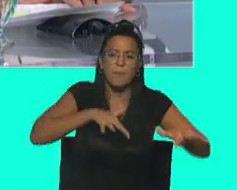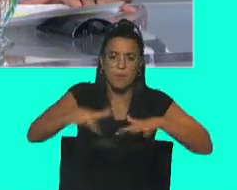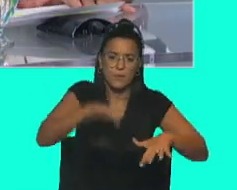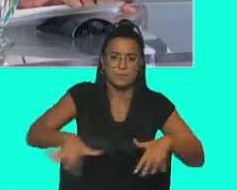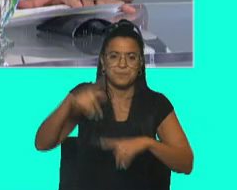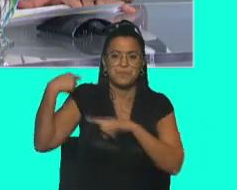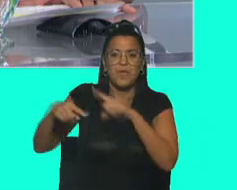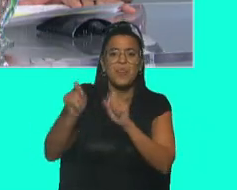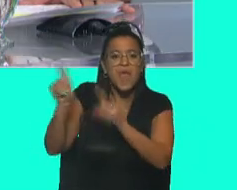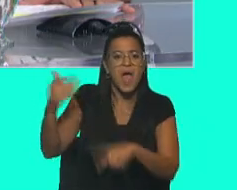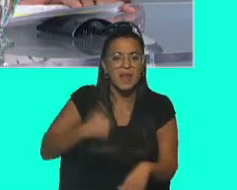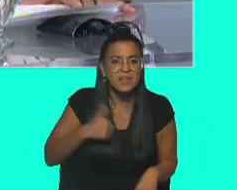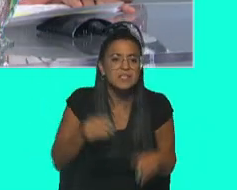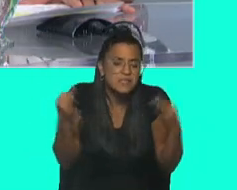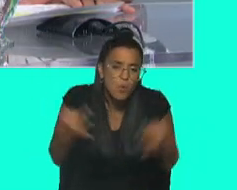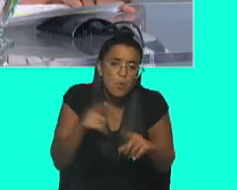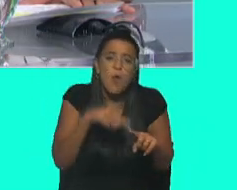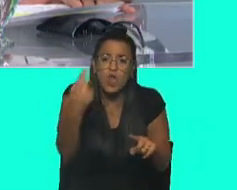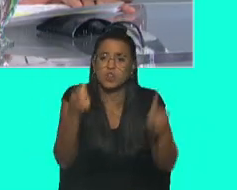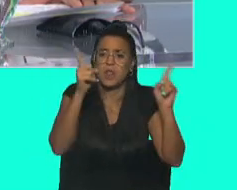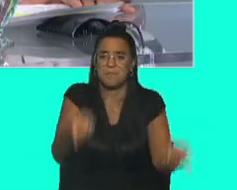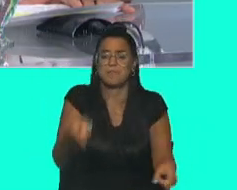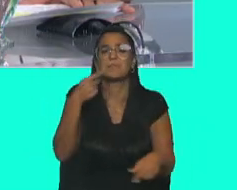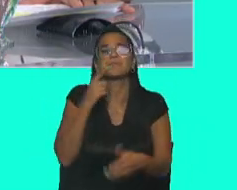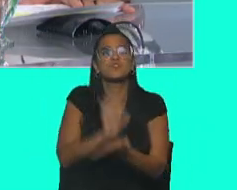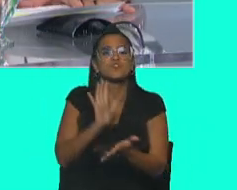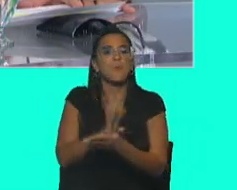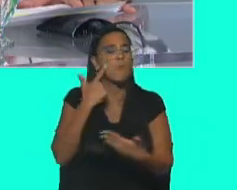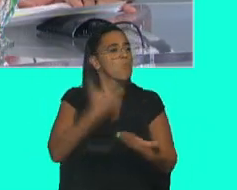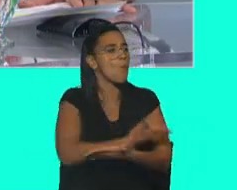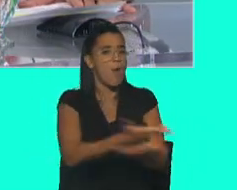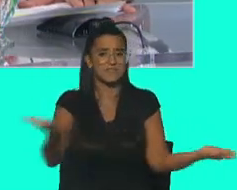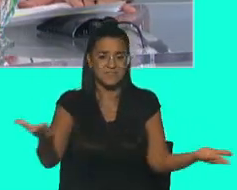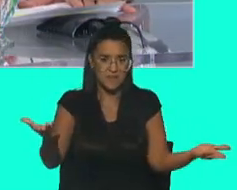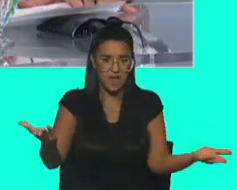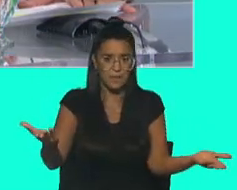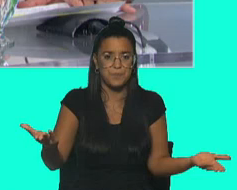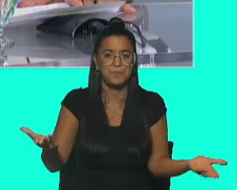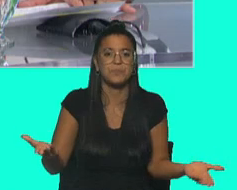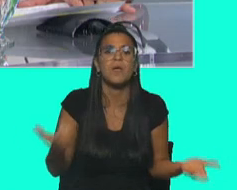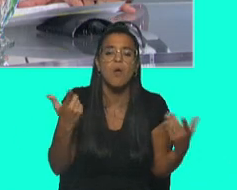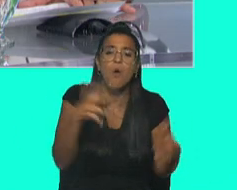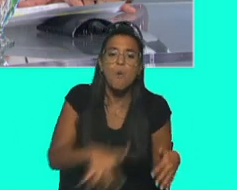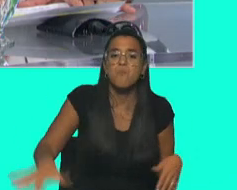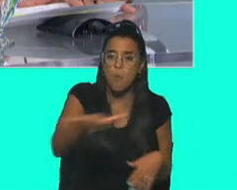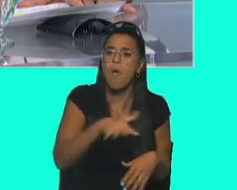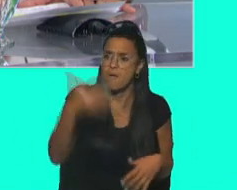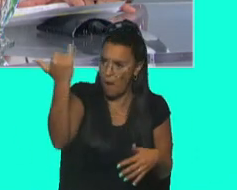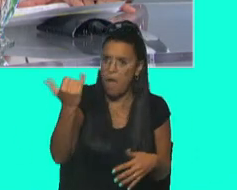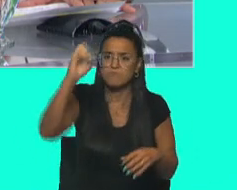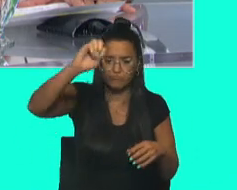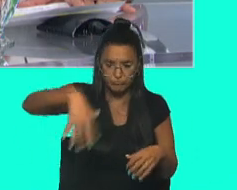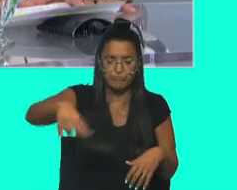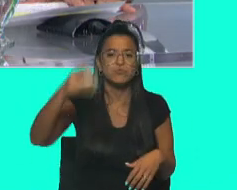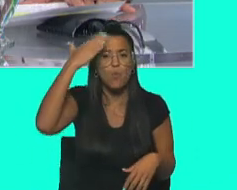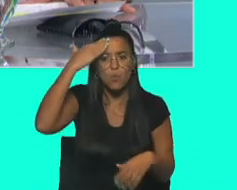indígena de Argentina. Y seguramente por otros. Entonces está dando la muestra de que los pueblos están presentes, que